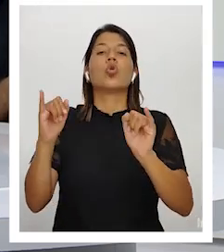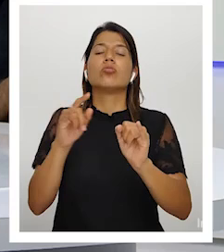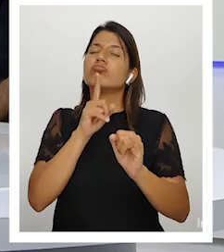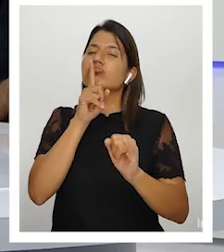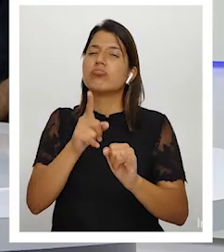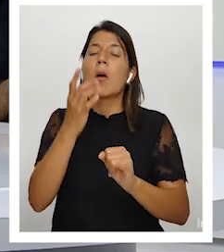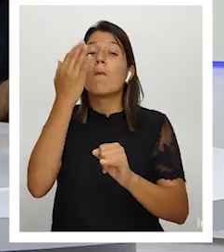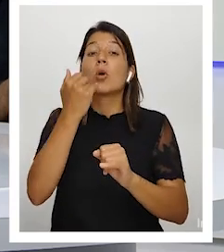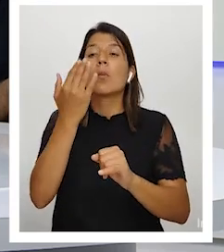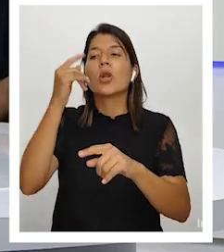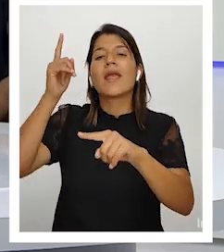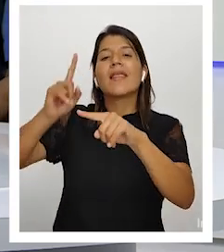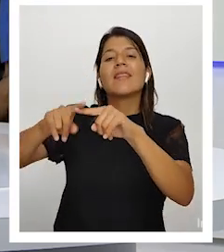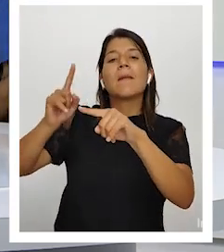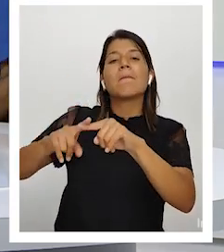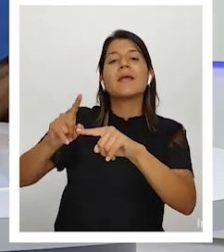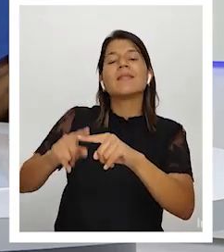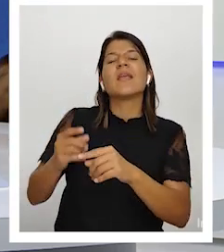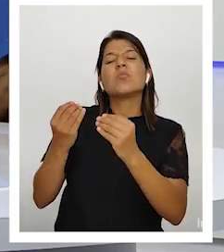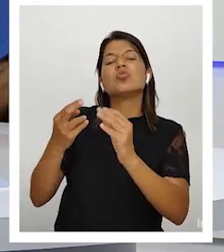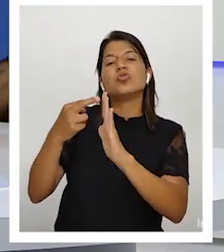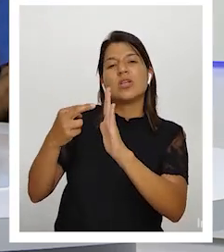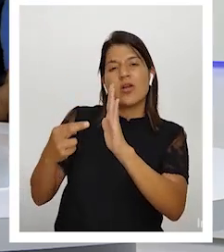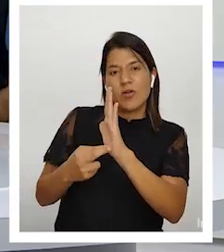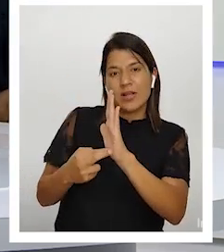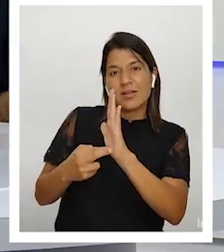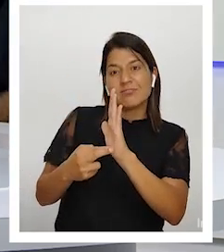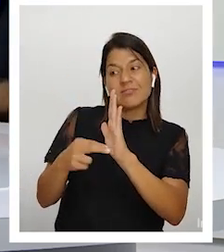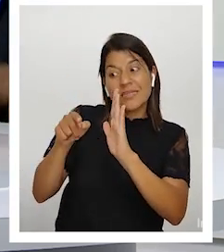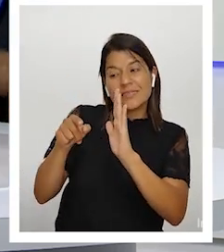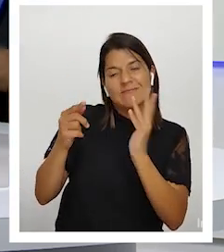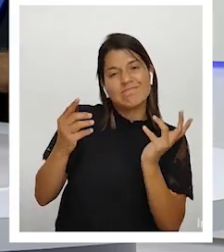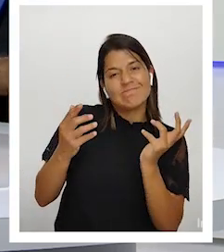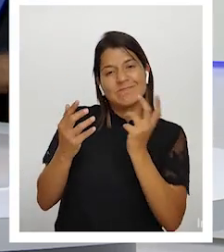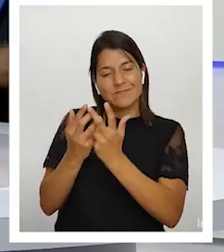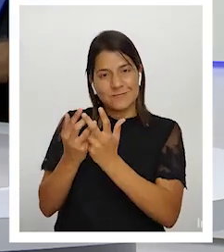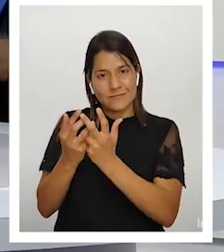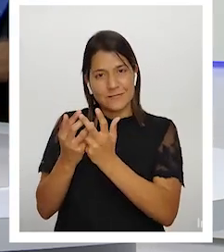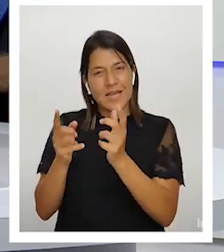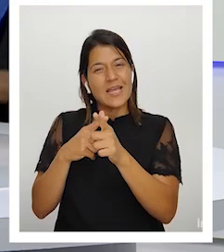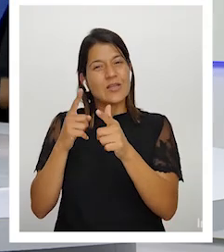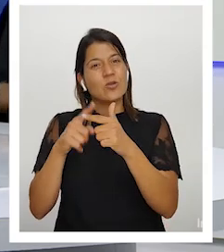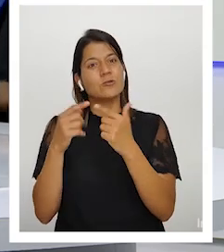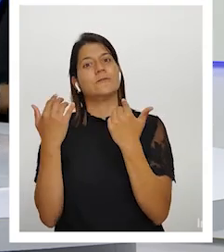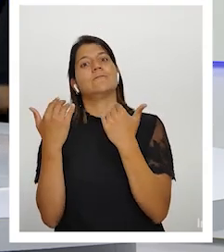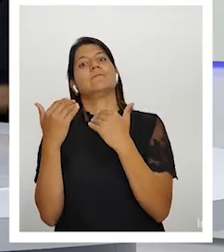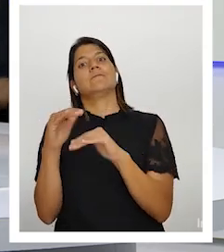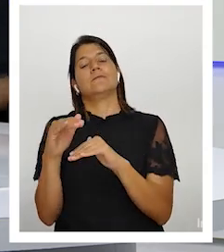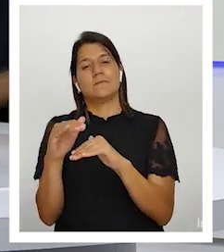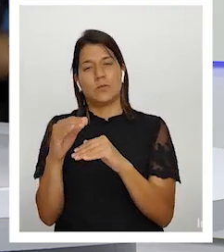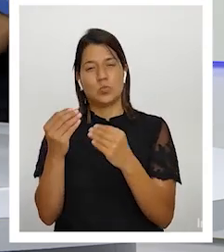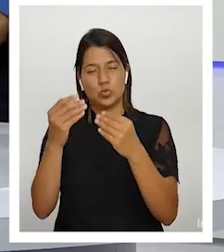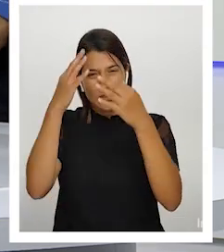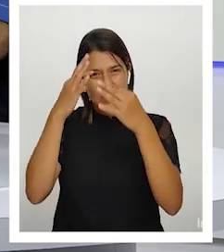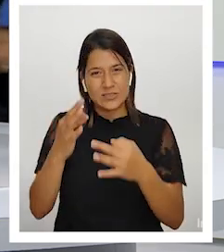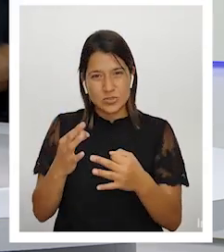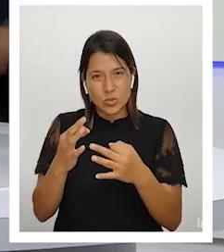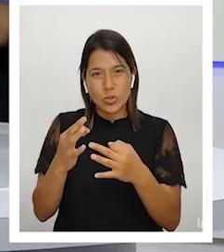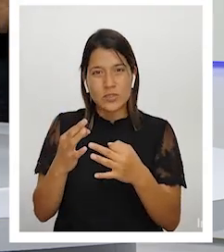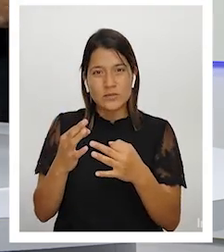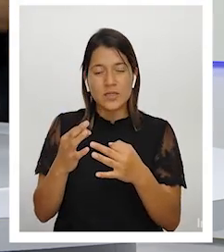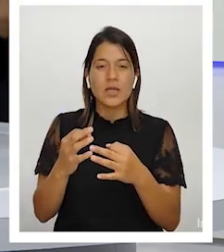serie de reglamentos y procedimientos que las que les impiden las hacen hacer el culto a los papeles